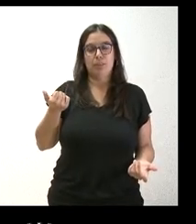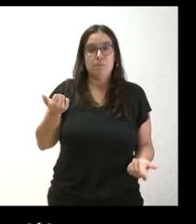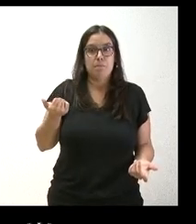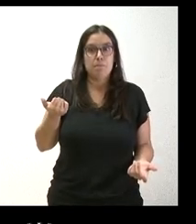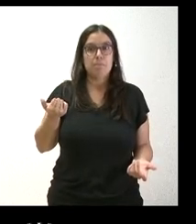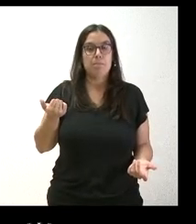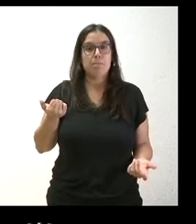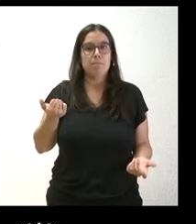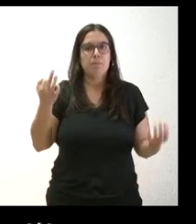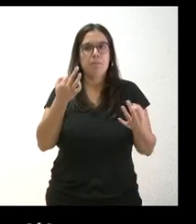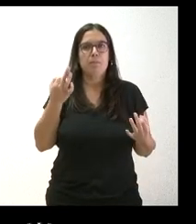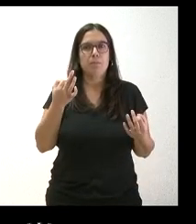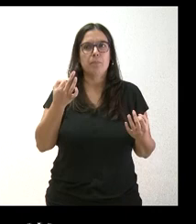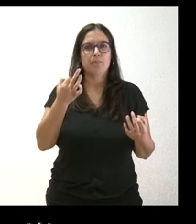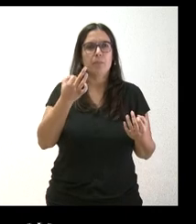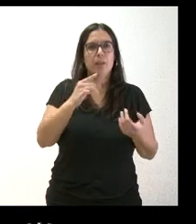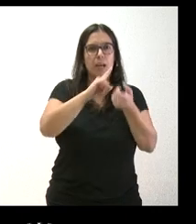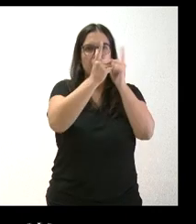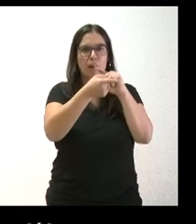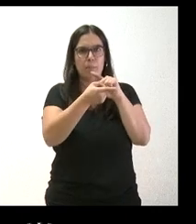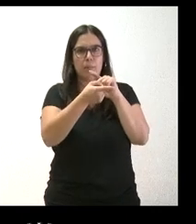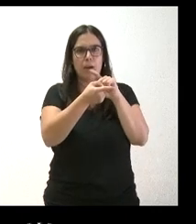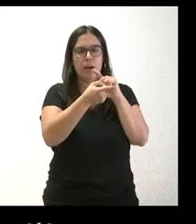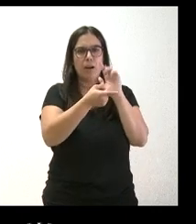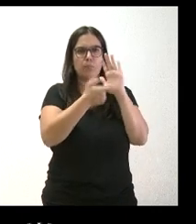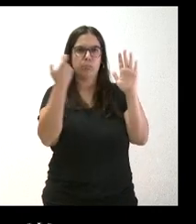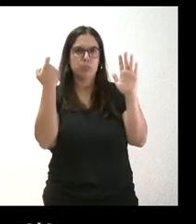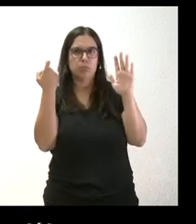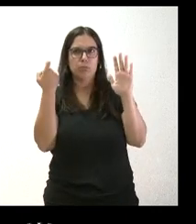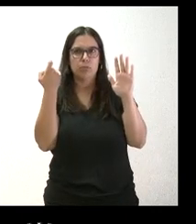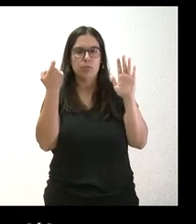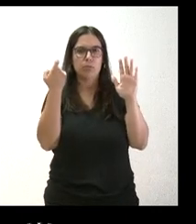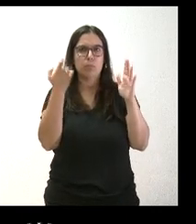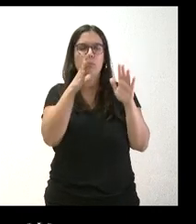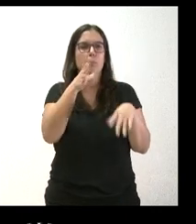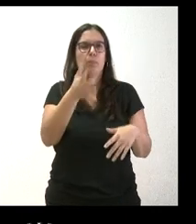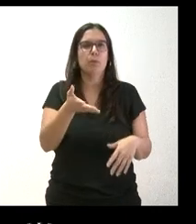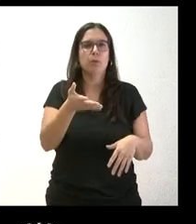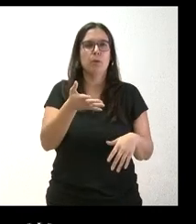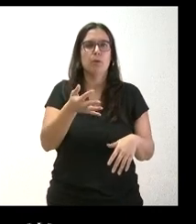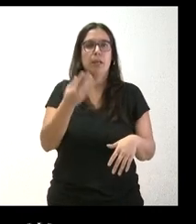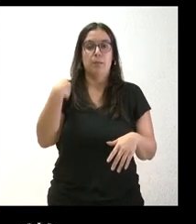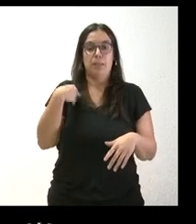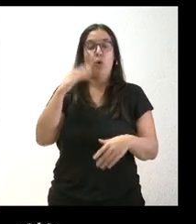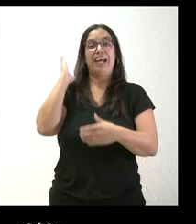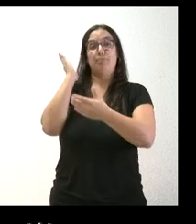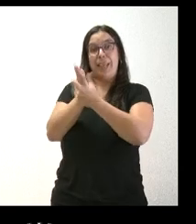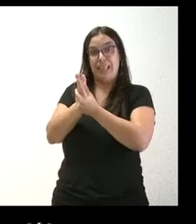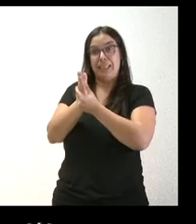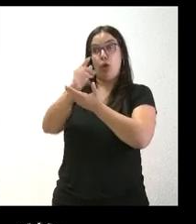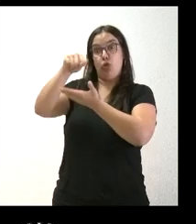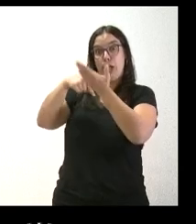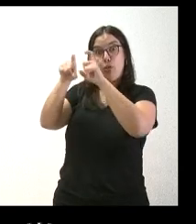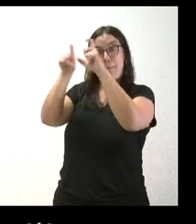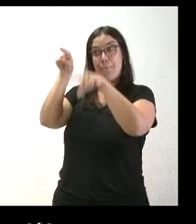Reinterando. ¿Qué ocurre para que se cambie esa situación? Y desde el punto de vista del expediente en concreto, si la